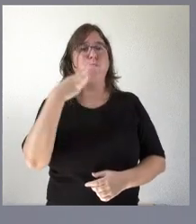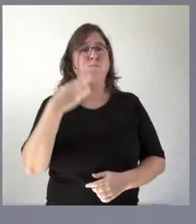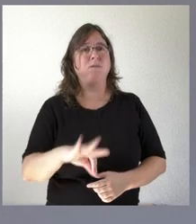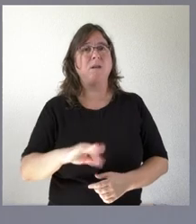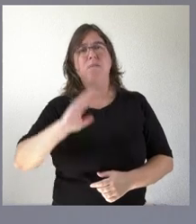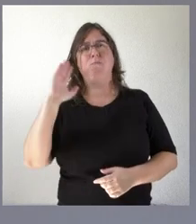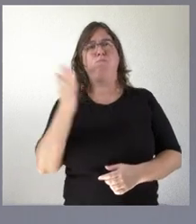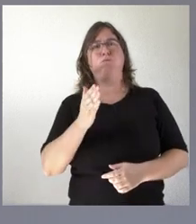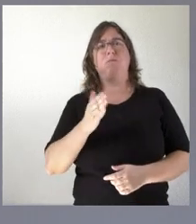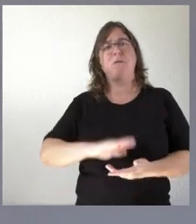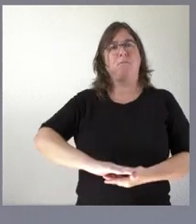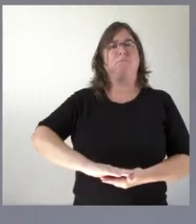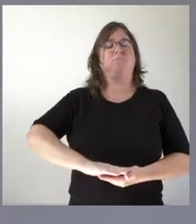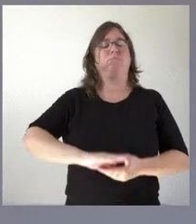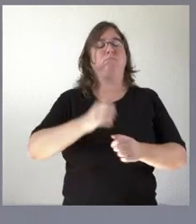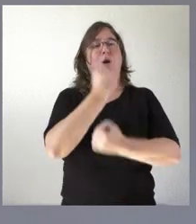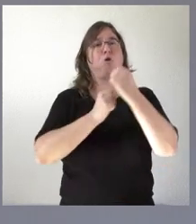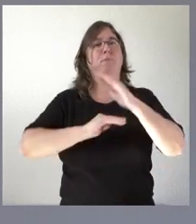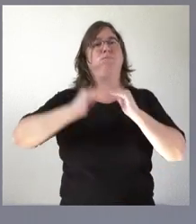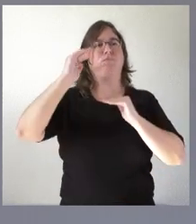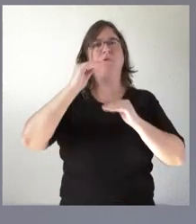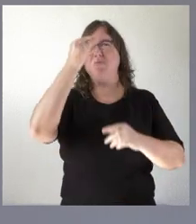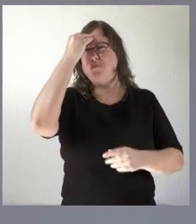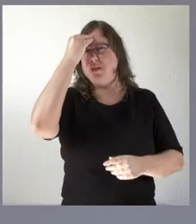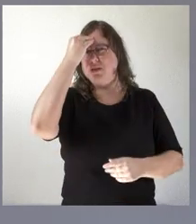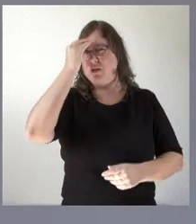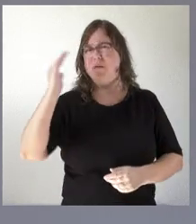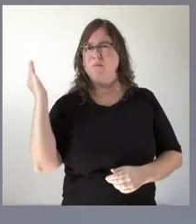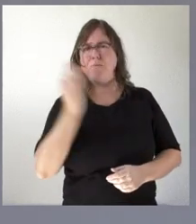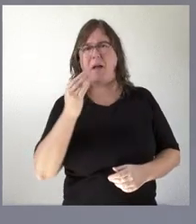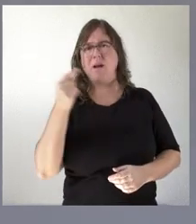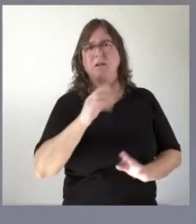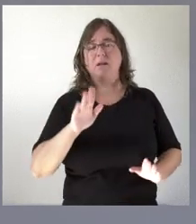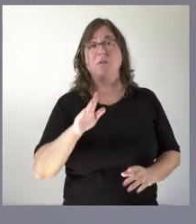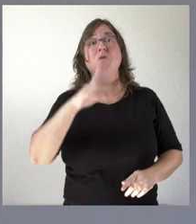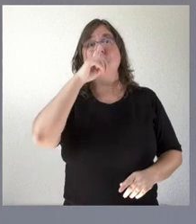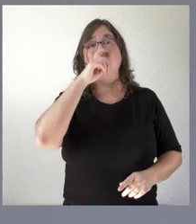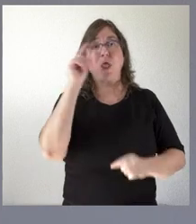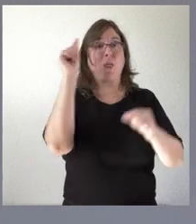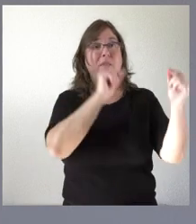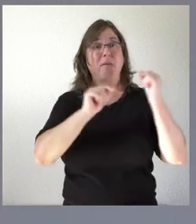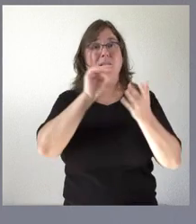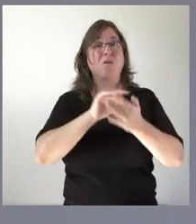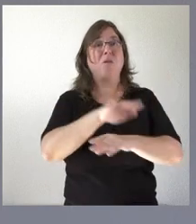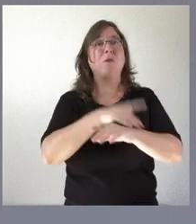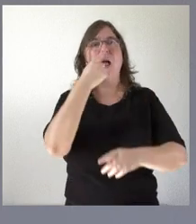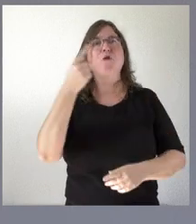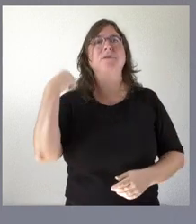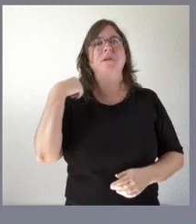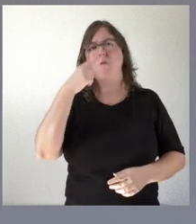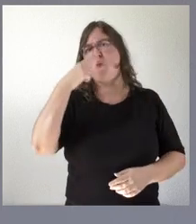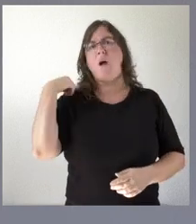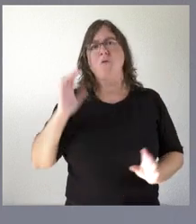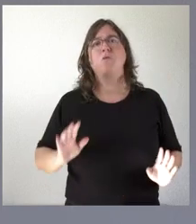capacidad de crecimiento económico nos parece especialmente perjudicial es que este debate creo recordar que lo tuvo el gobierno hace un año y una